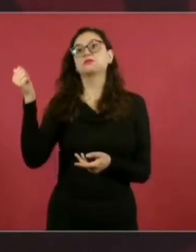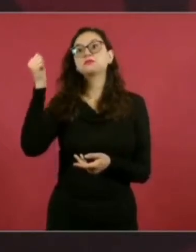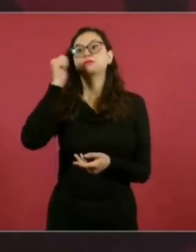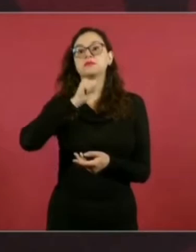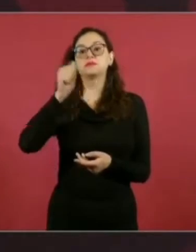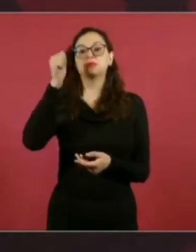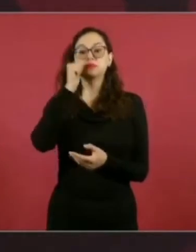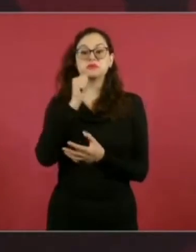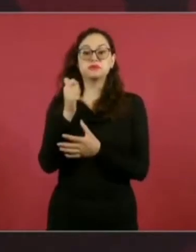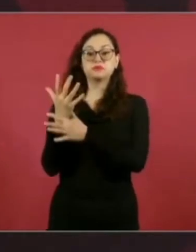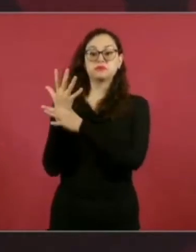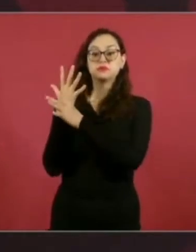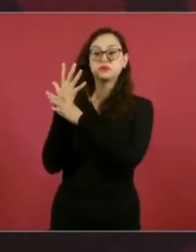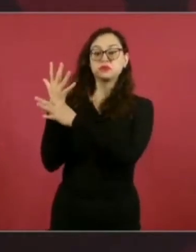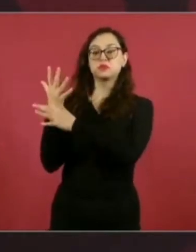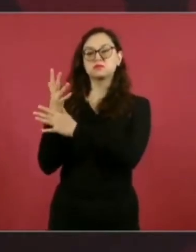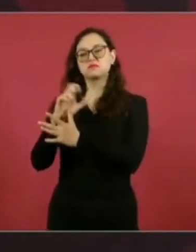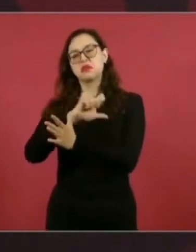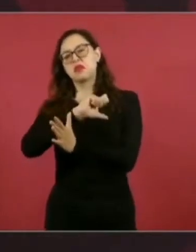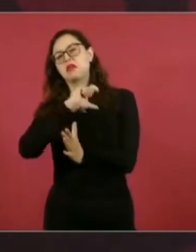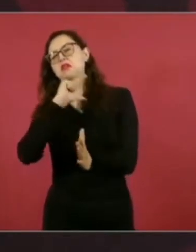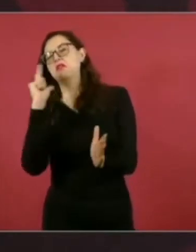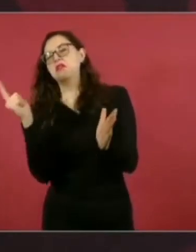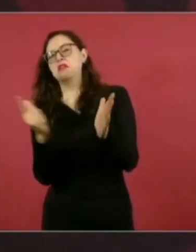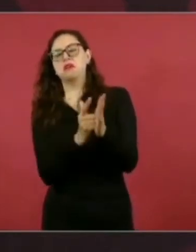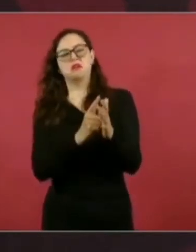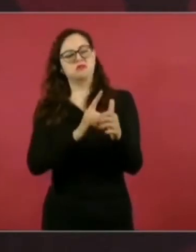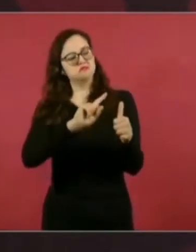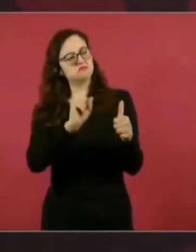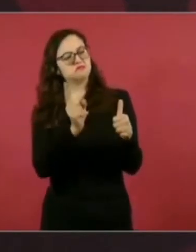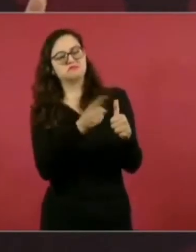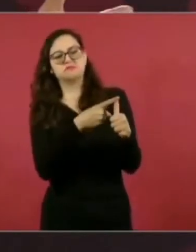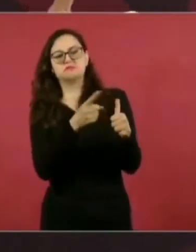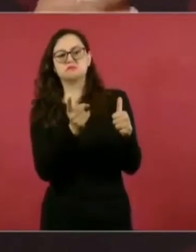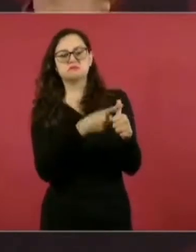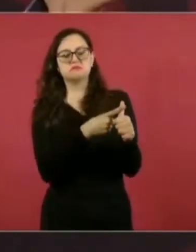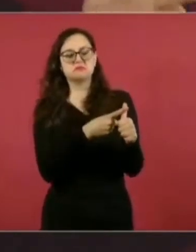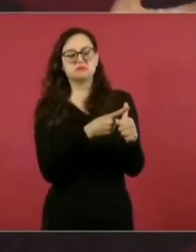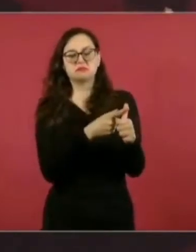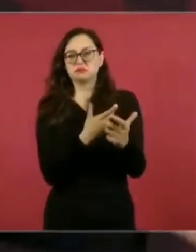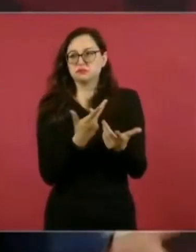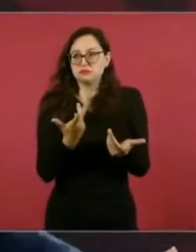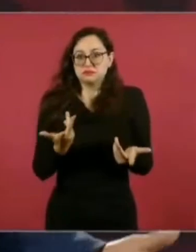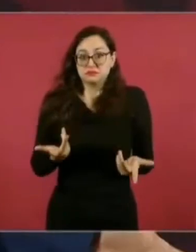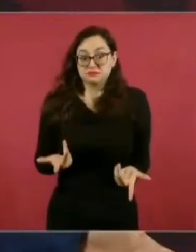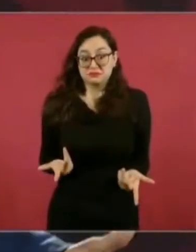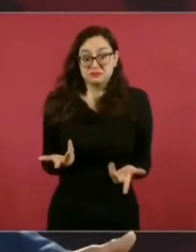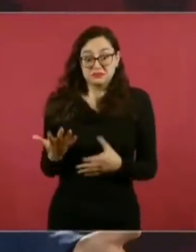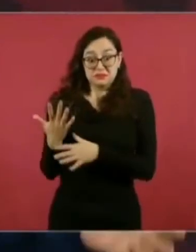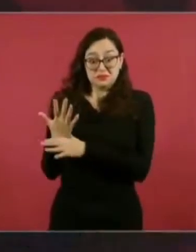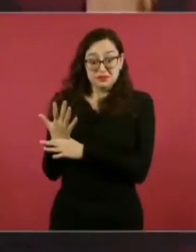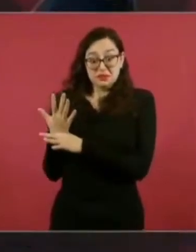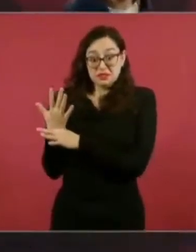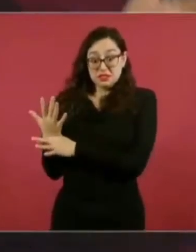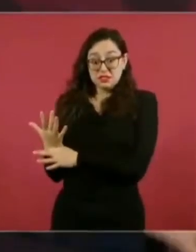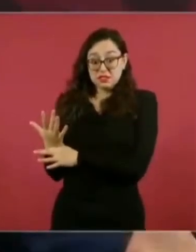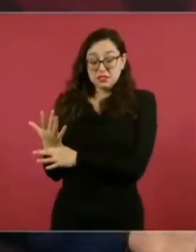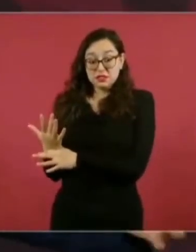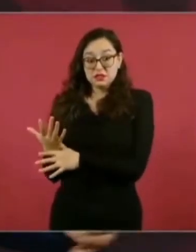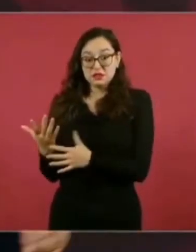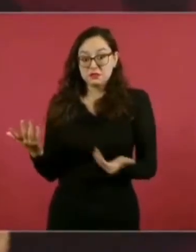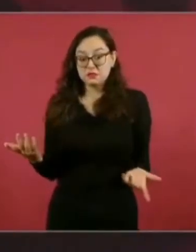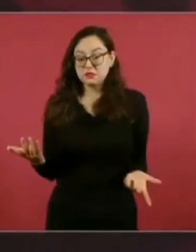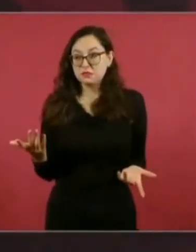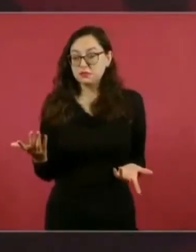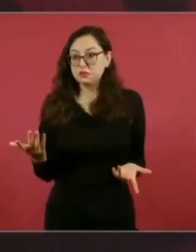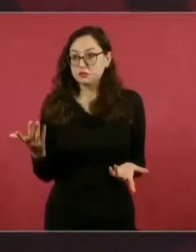el Estado de Derecho, que pueda llamar a la